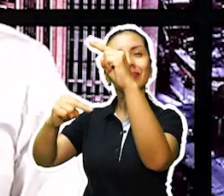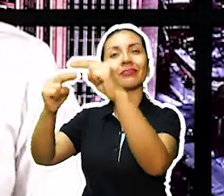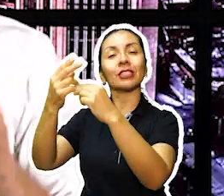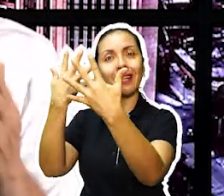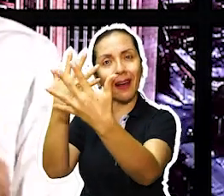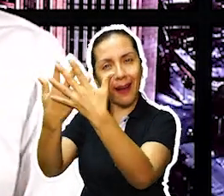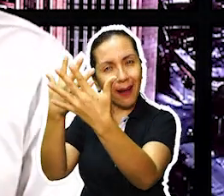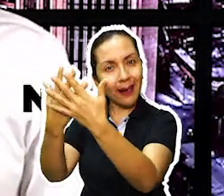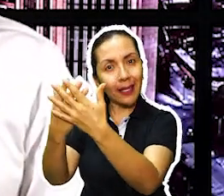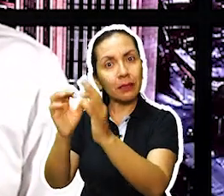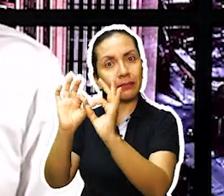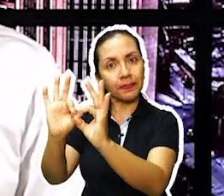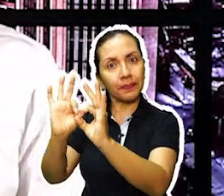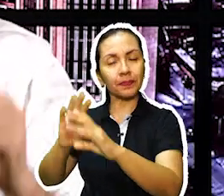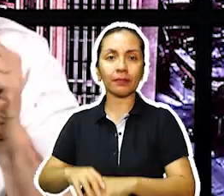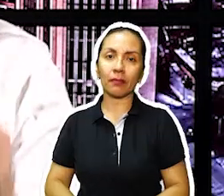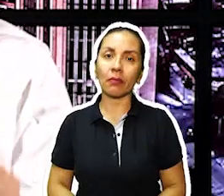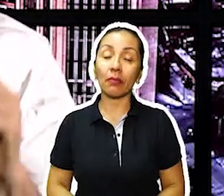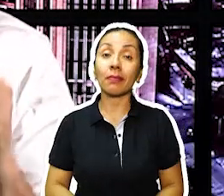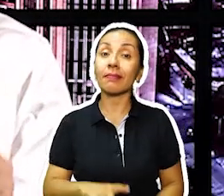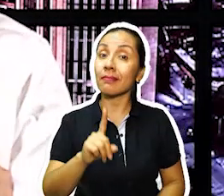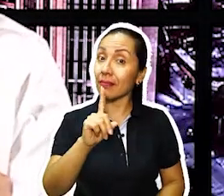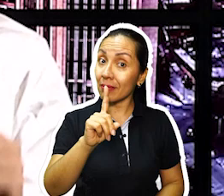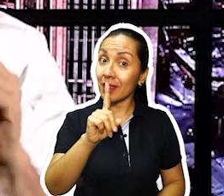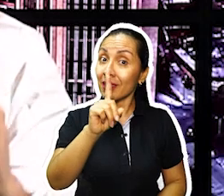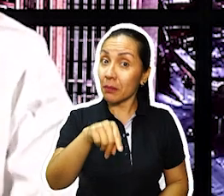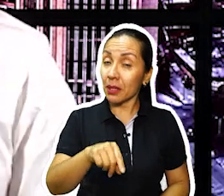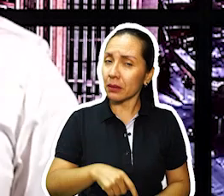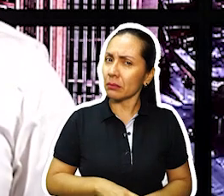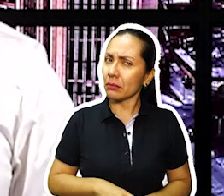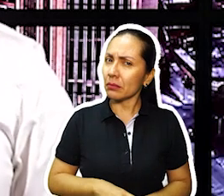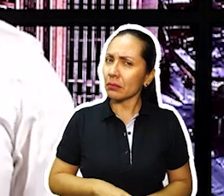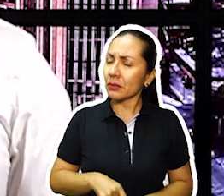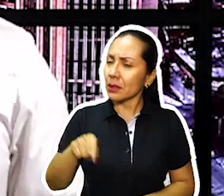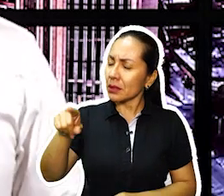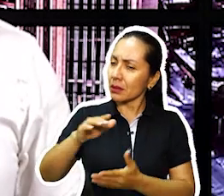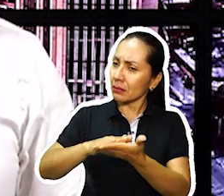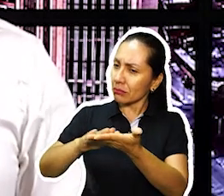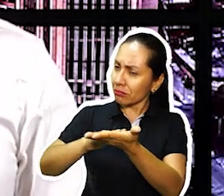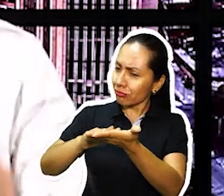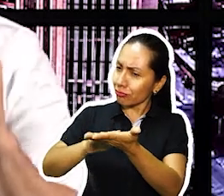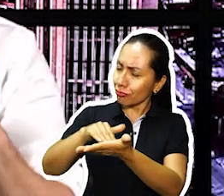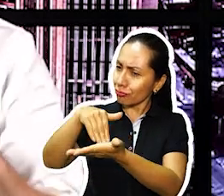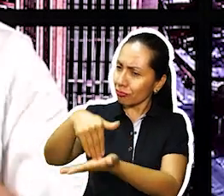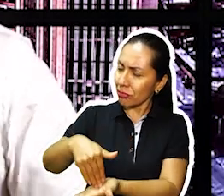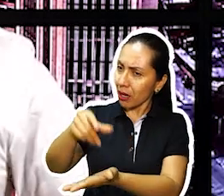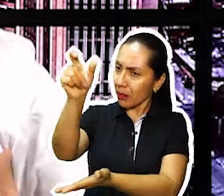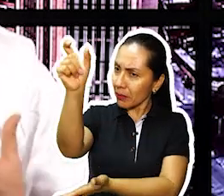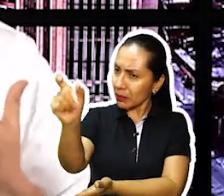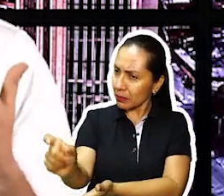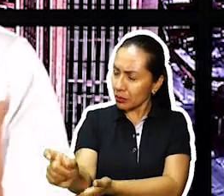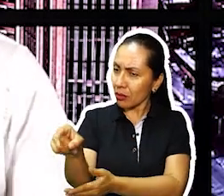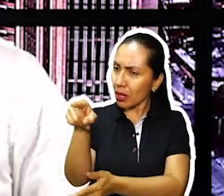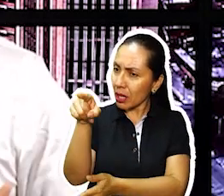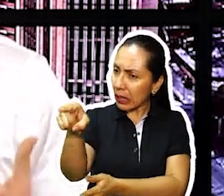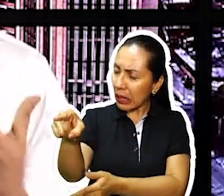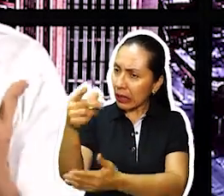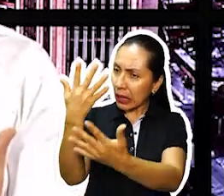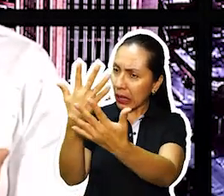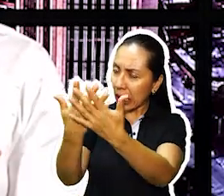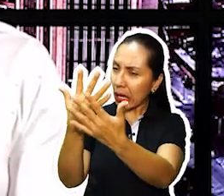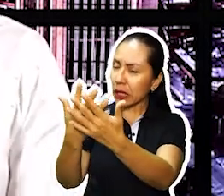construcción de nuevas cárceles en Colombia con todas las condiciones que se requieren. Pero igualmente se requiere un modelo de restauración y